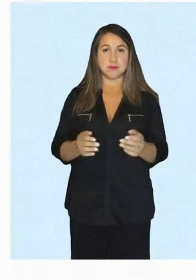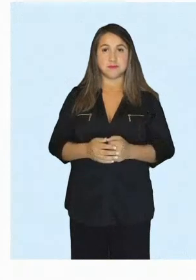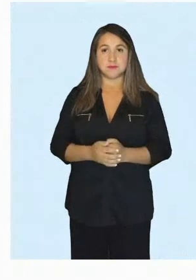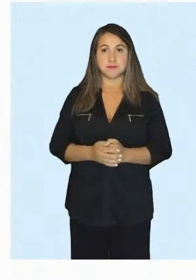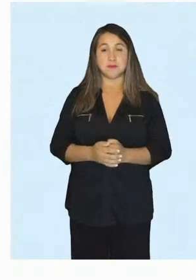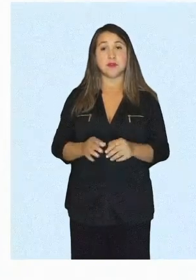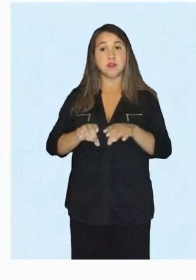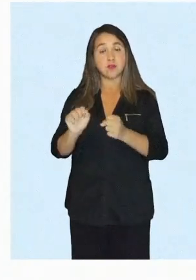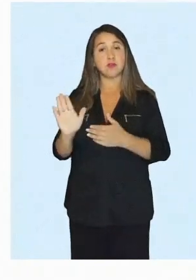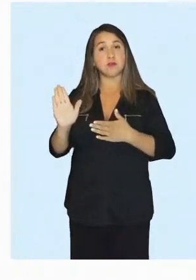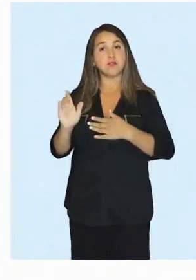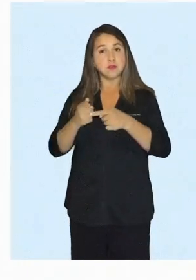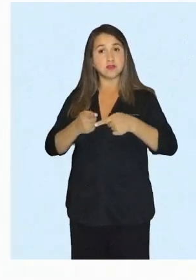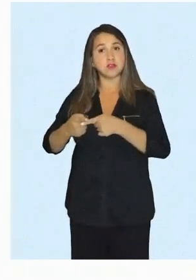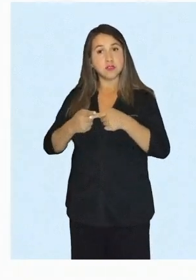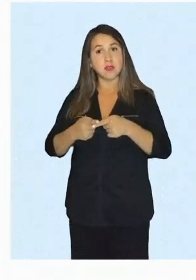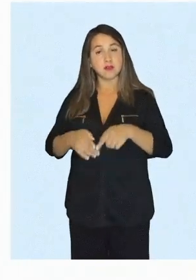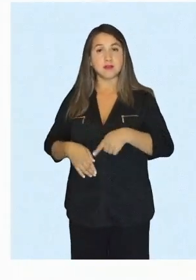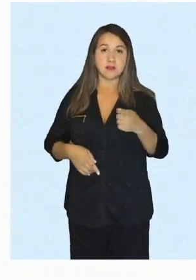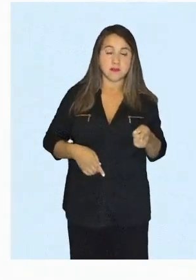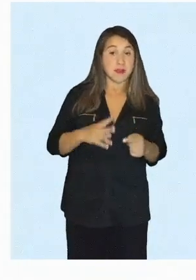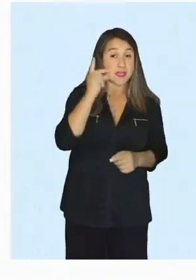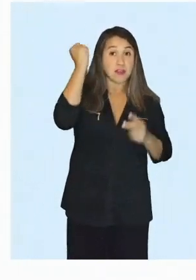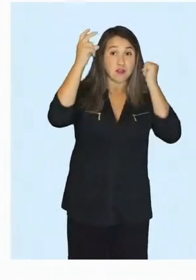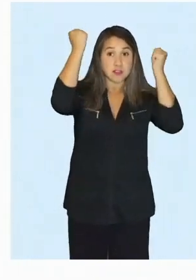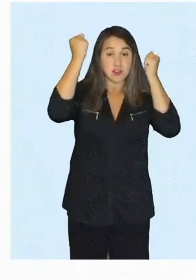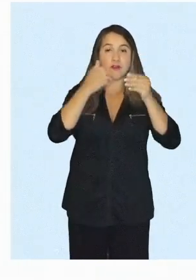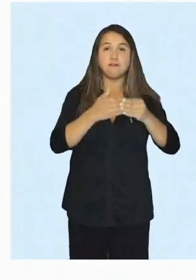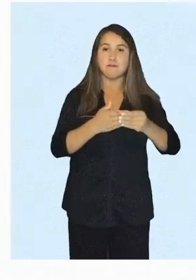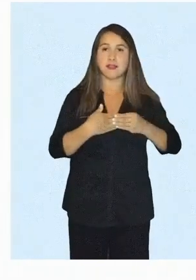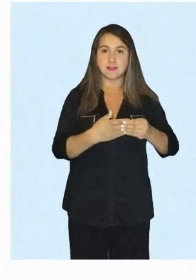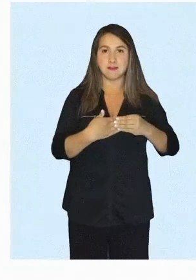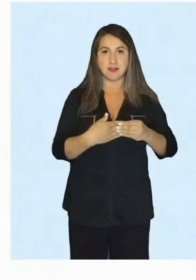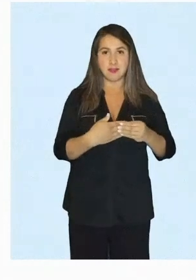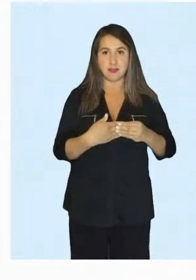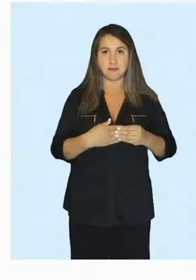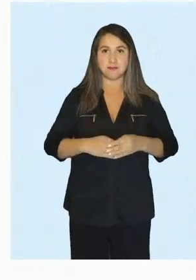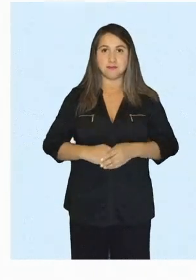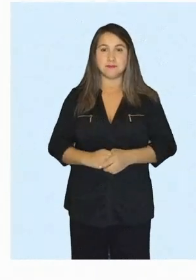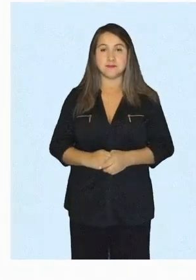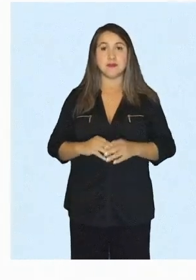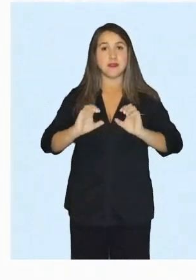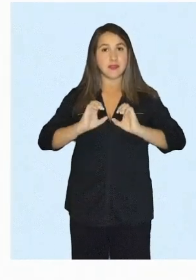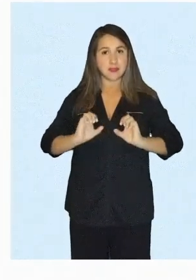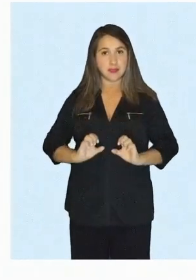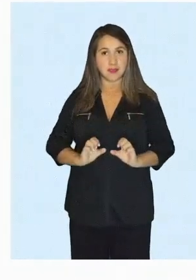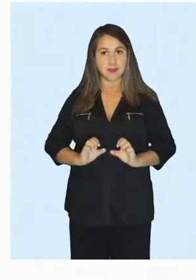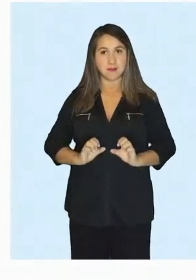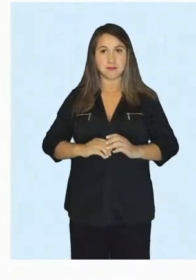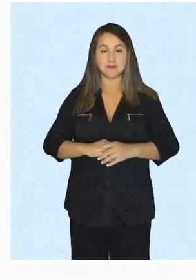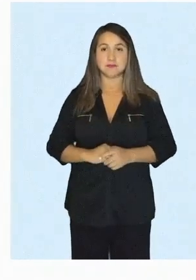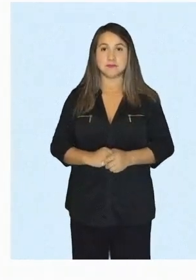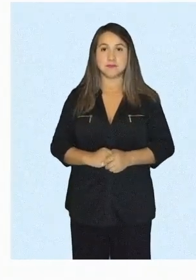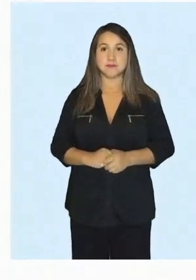Compromiso social Innovación y flexibilidad Ética